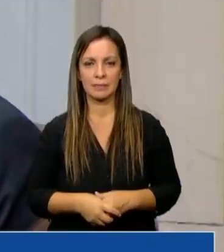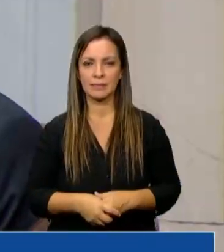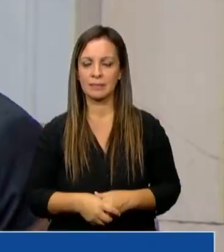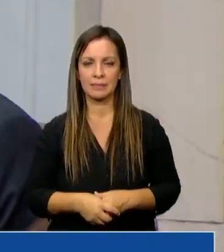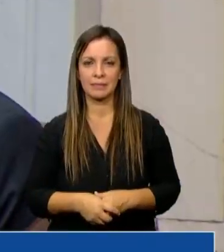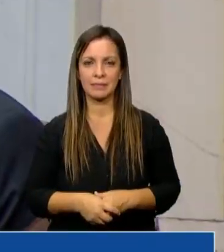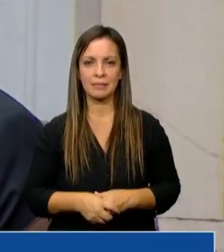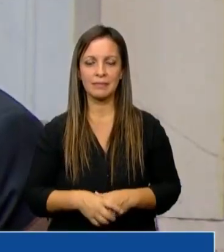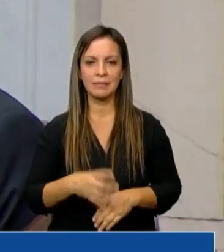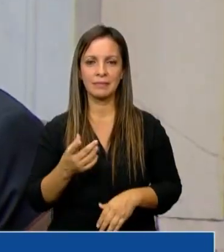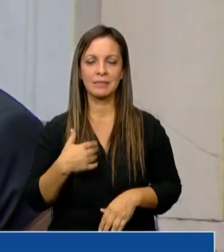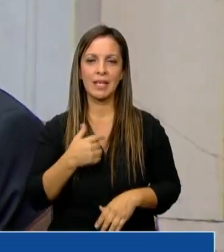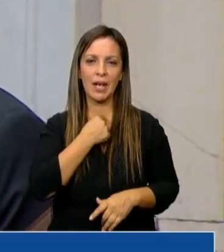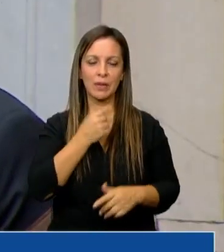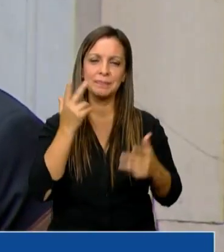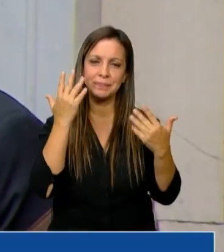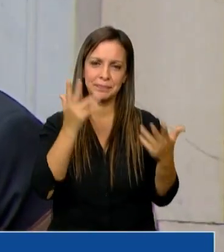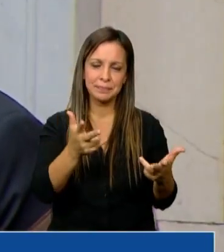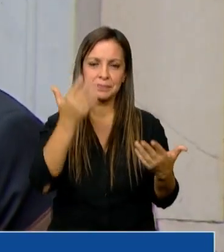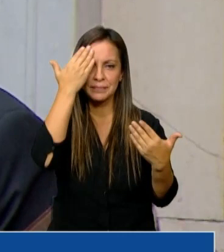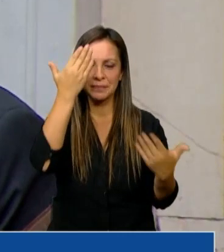Como paréntesis, quiero dejar un saludo